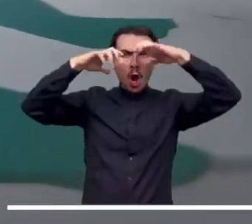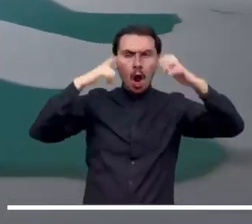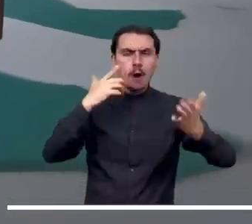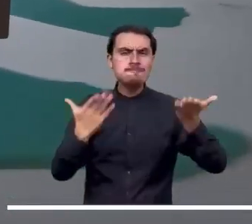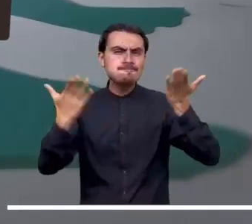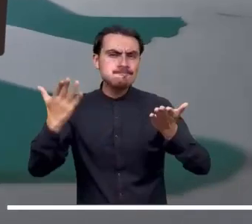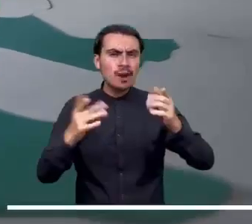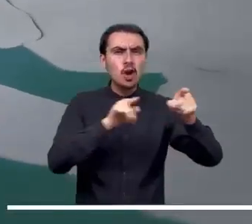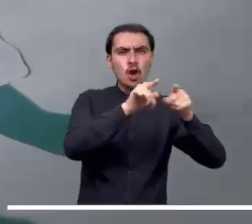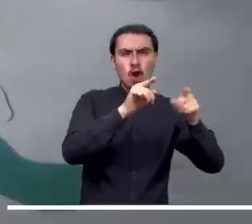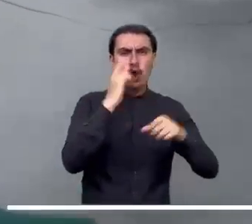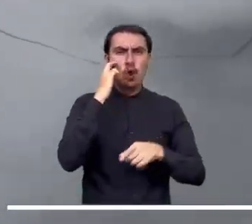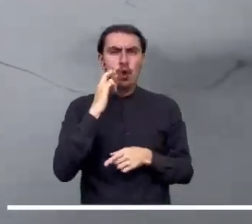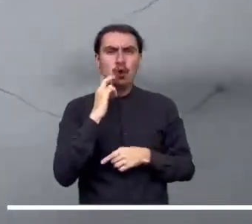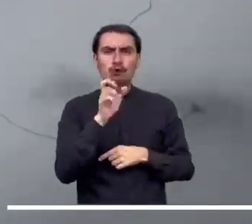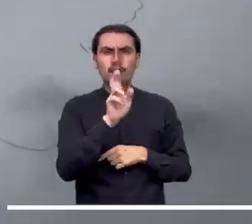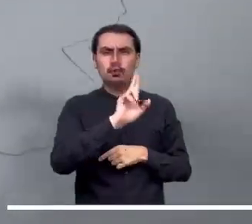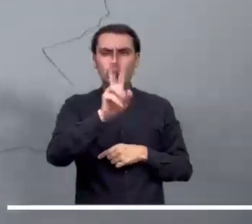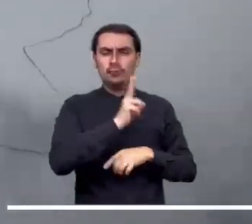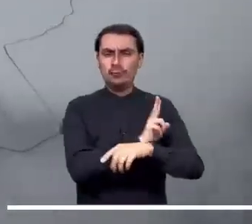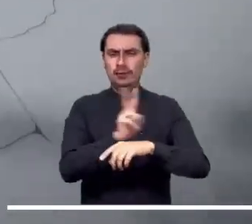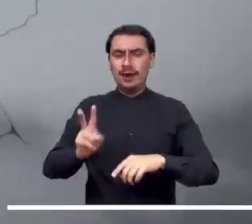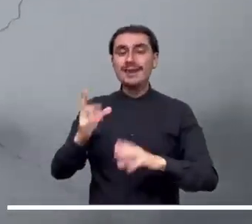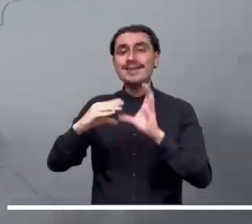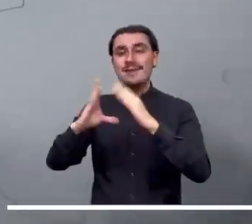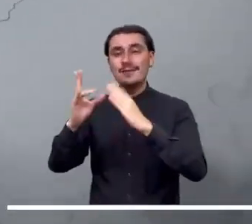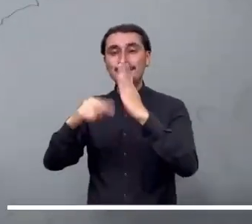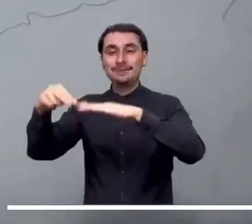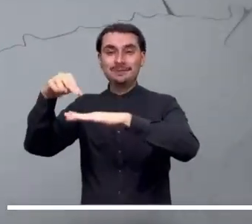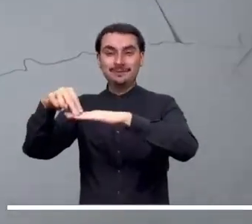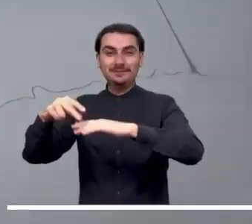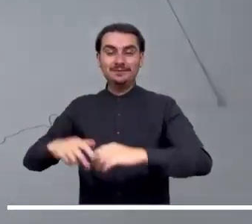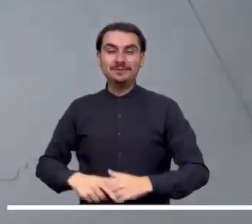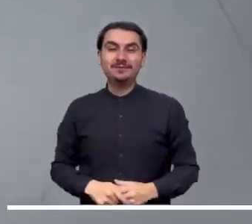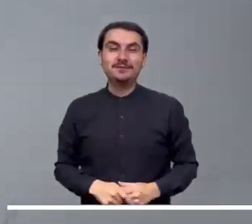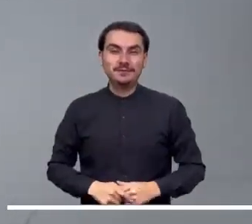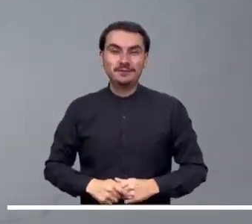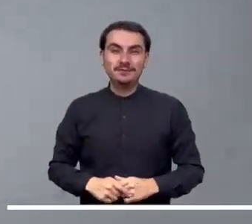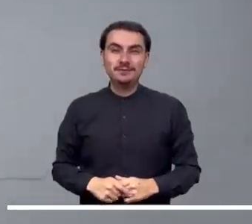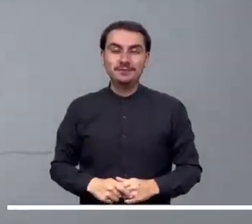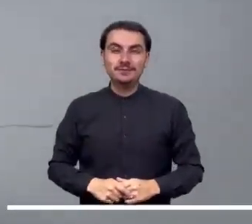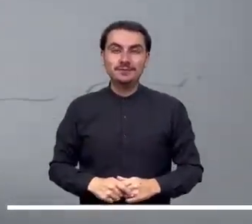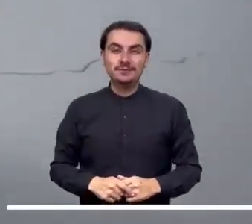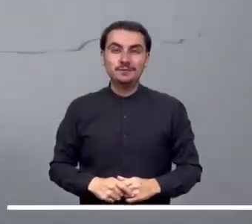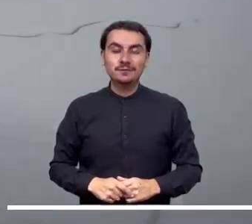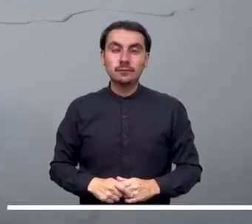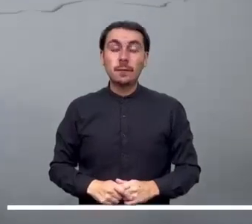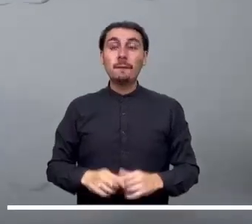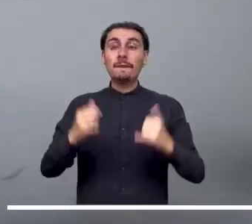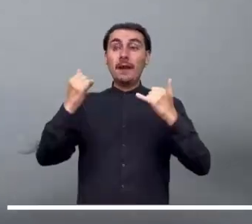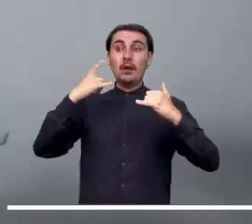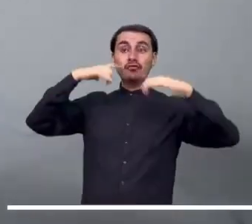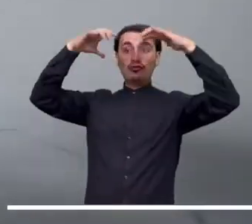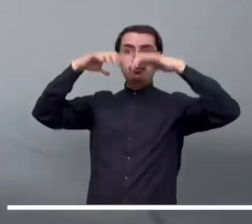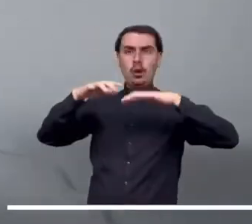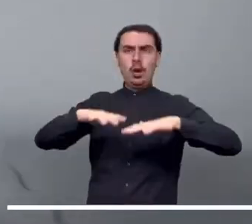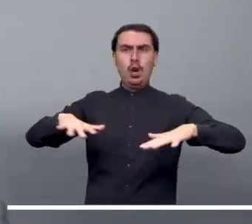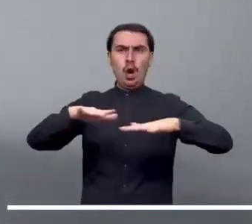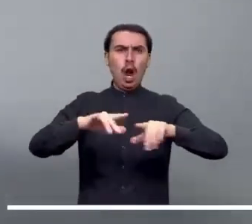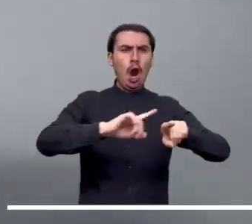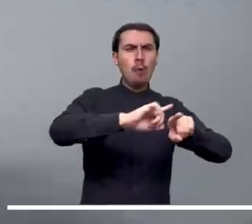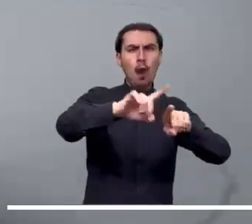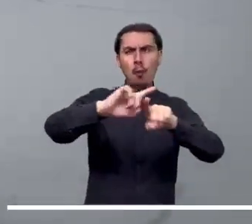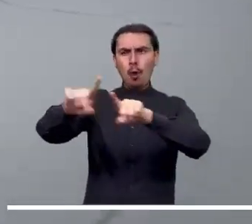Nororiente y sur de Valle del Cauca, Cauca y Oriente de Nariño. En los Andes se podrán experimentar lluvias al